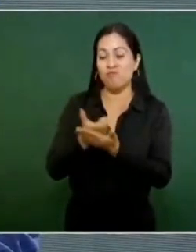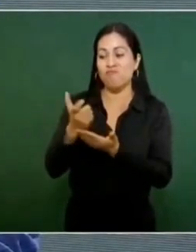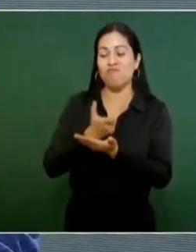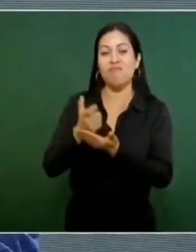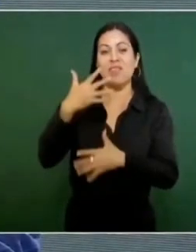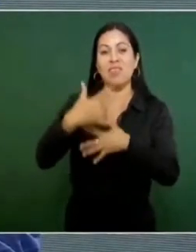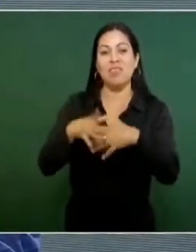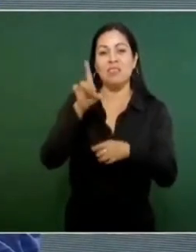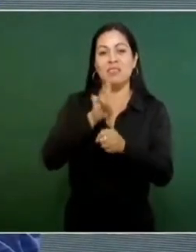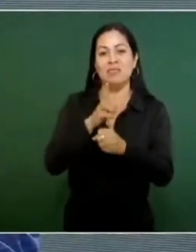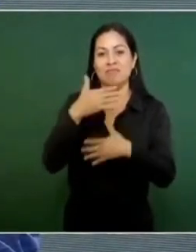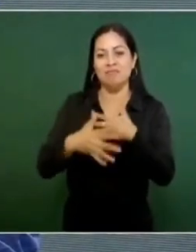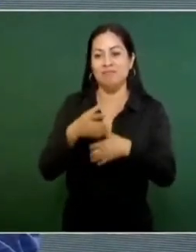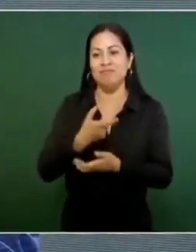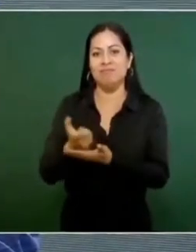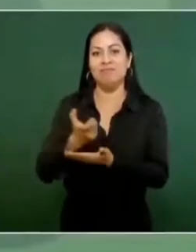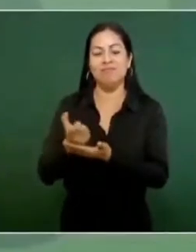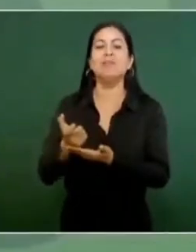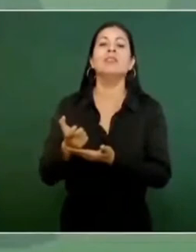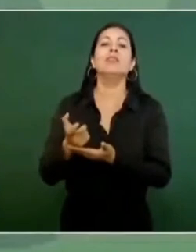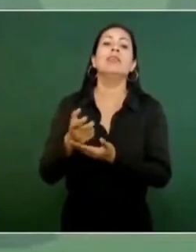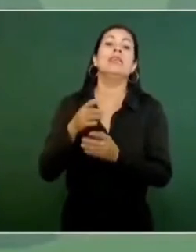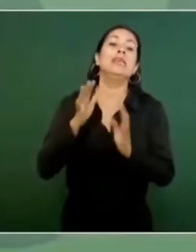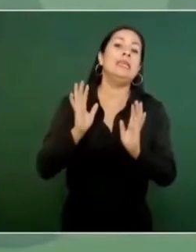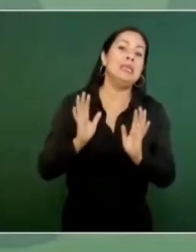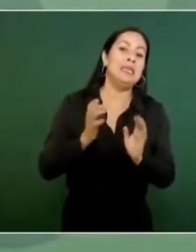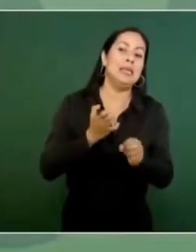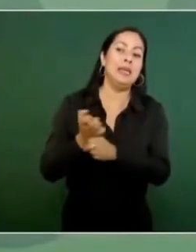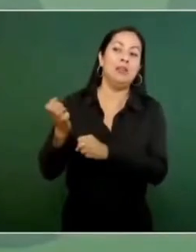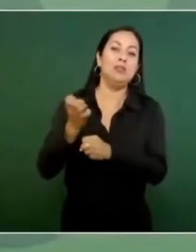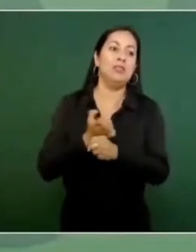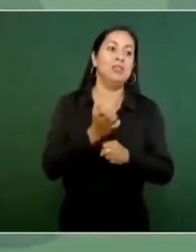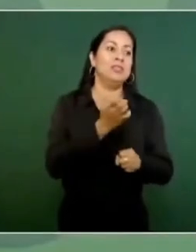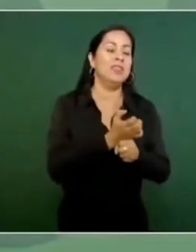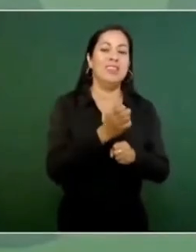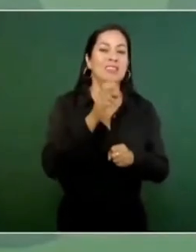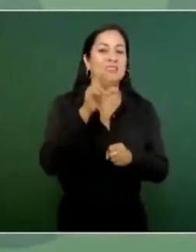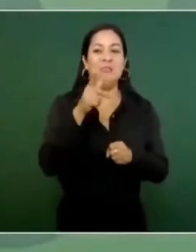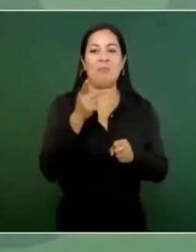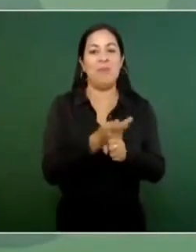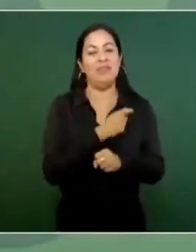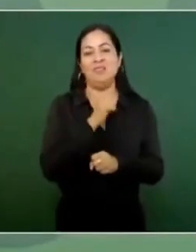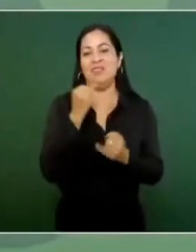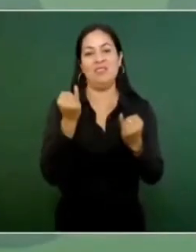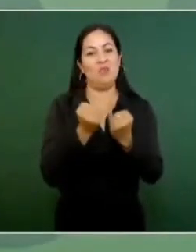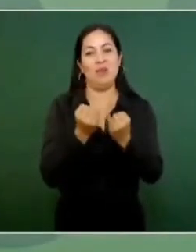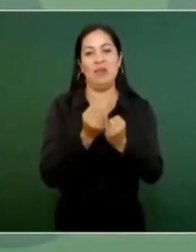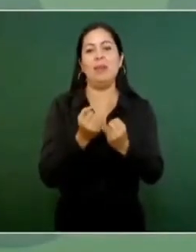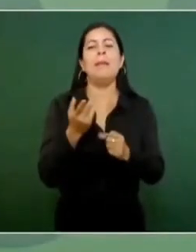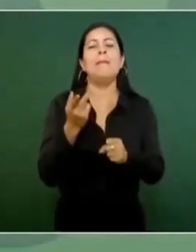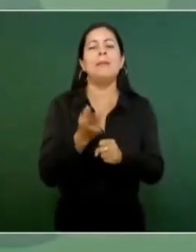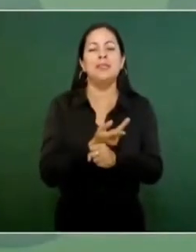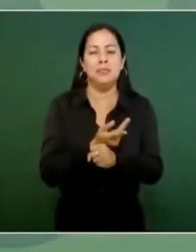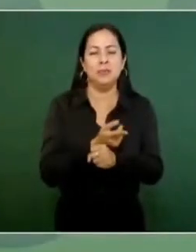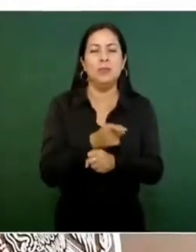Y en los estados no es así. También, ¿qué sucedió?